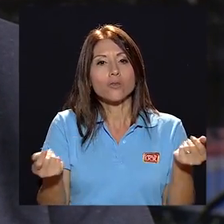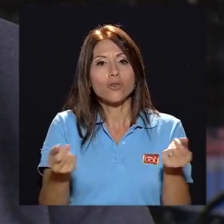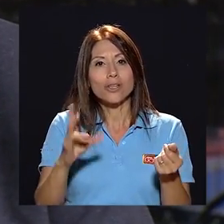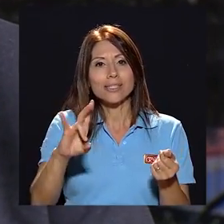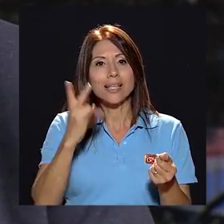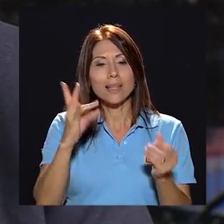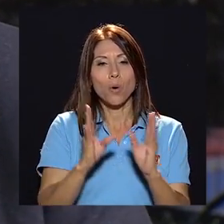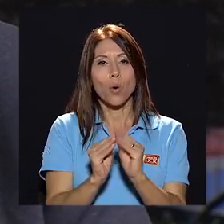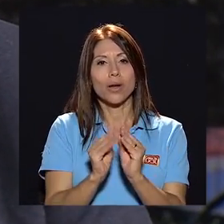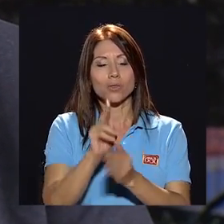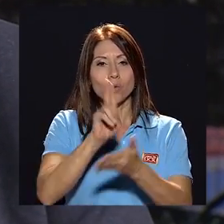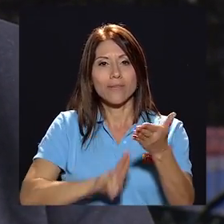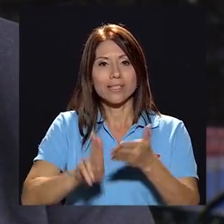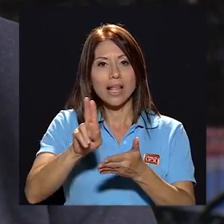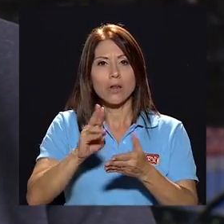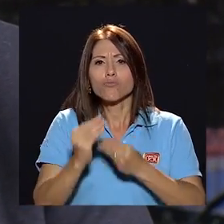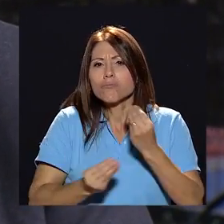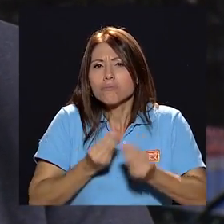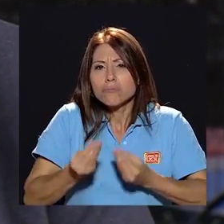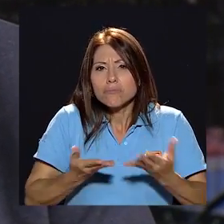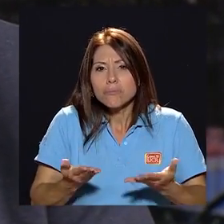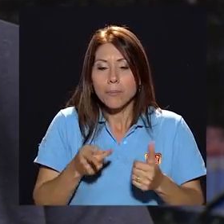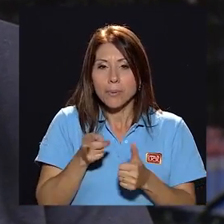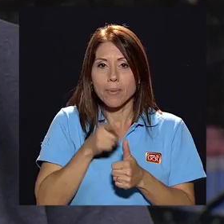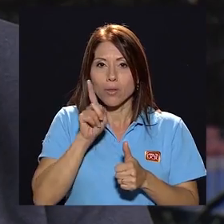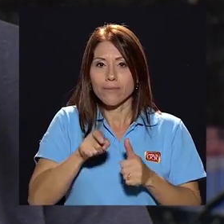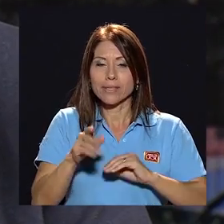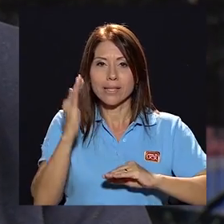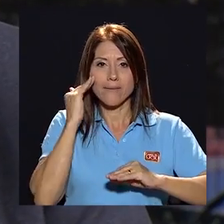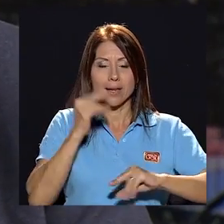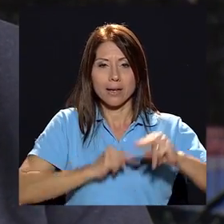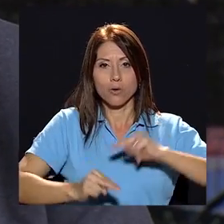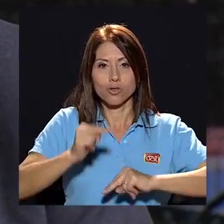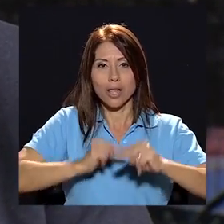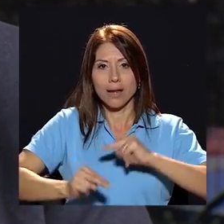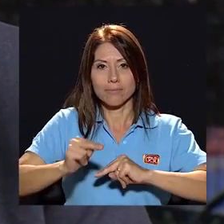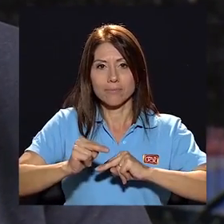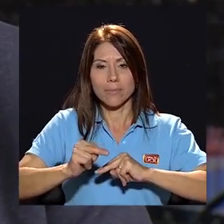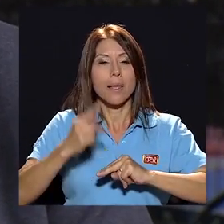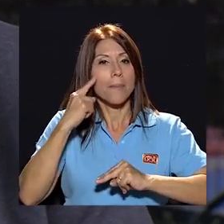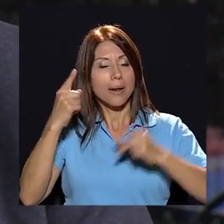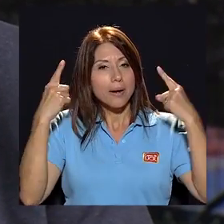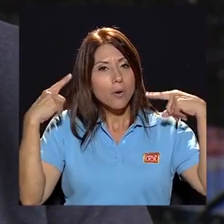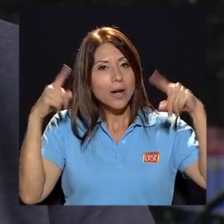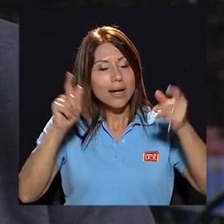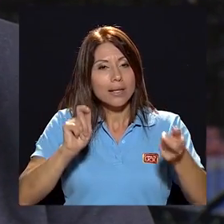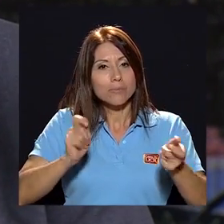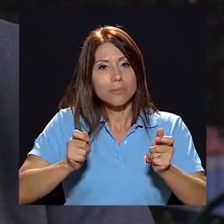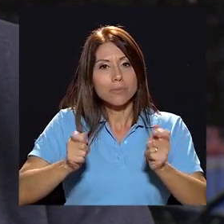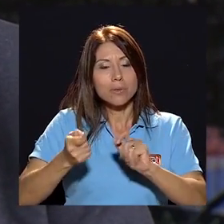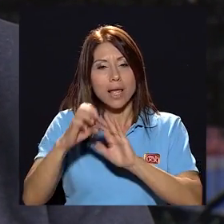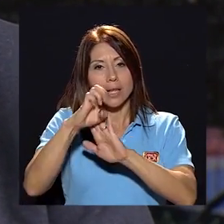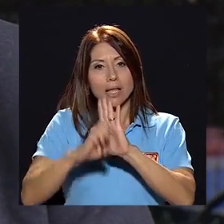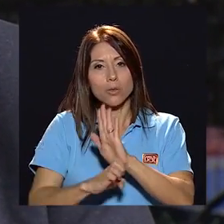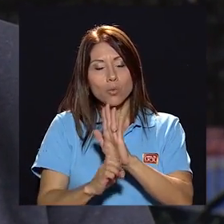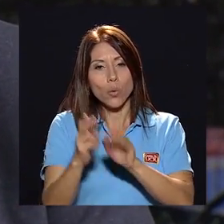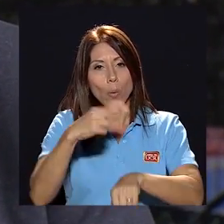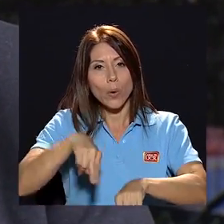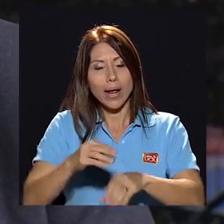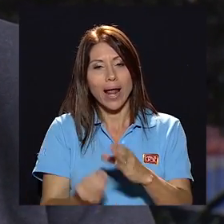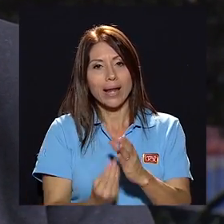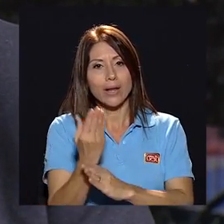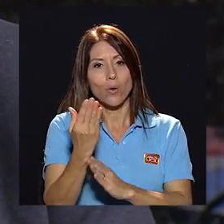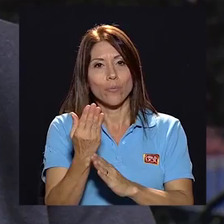congreso universitario ¿cómo vamos a manejar eso? primero hay que saber negociar en el consejo universitario para lograr que se modifique el estatuto